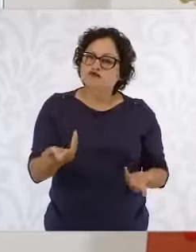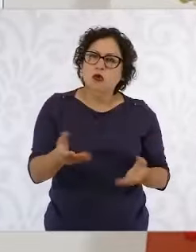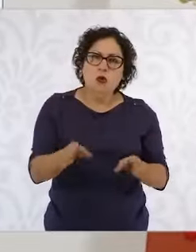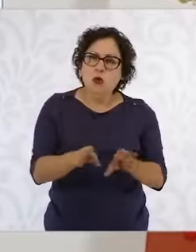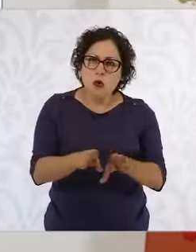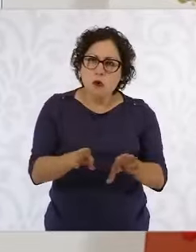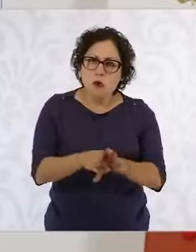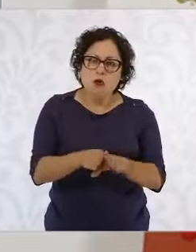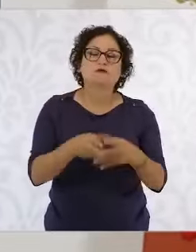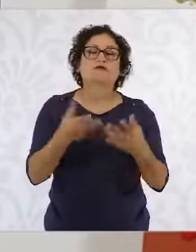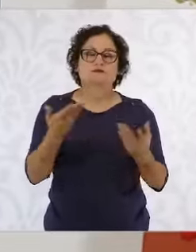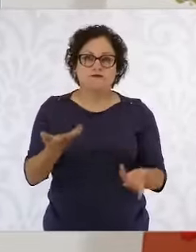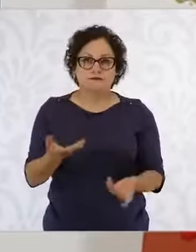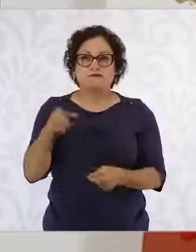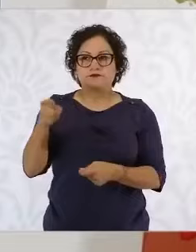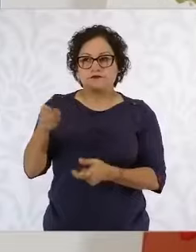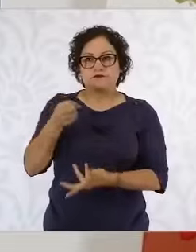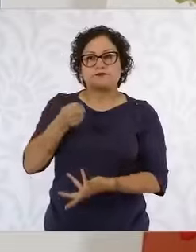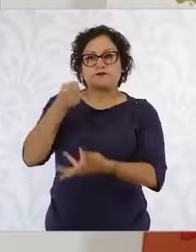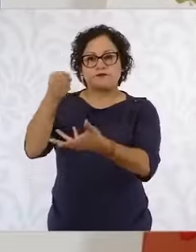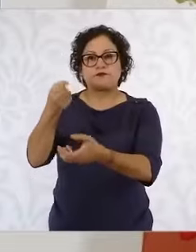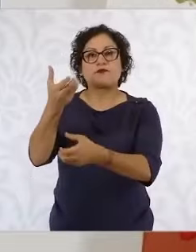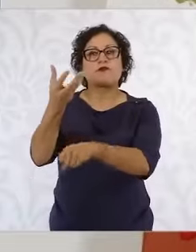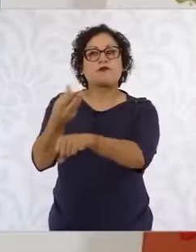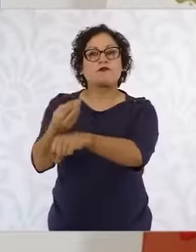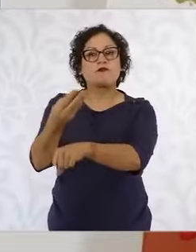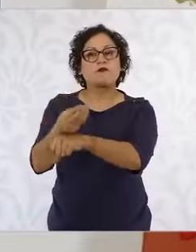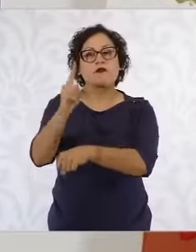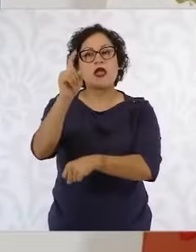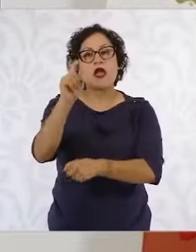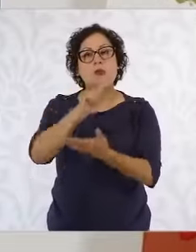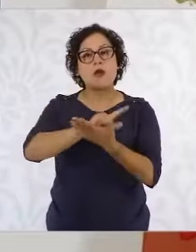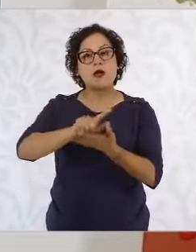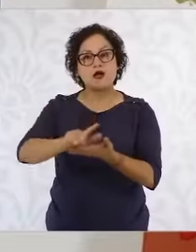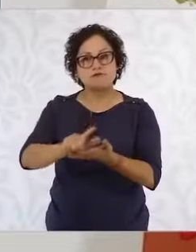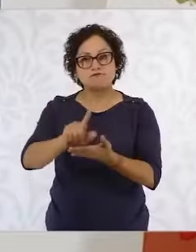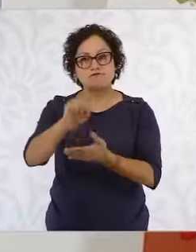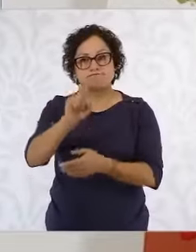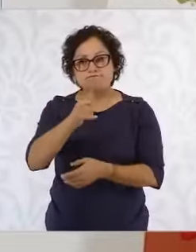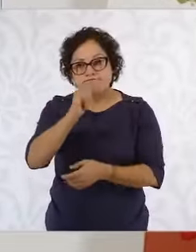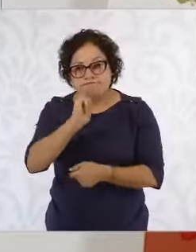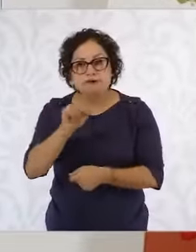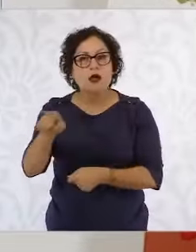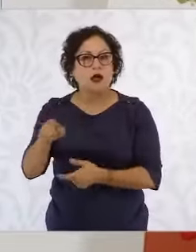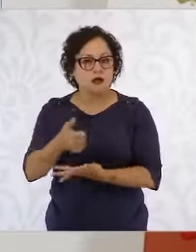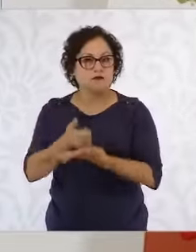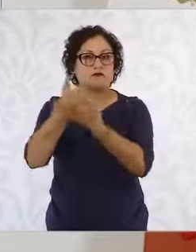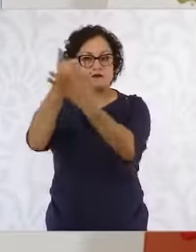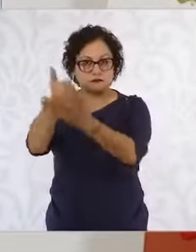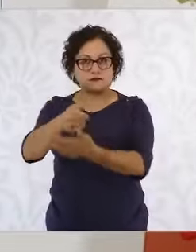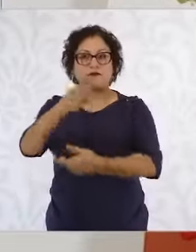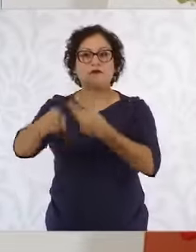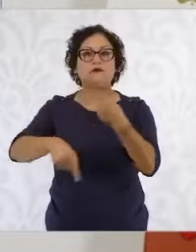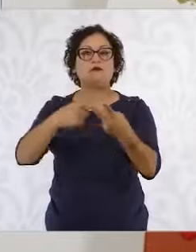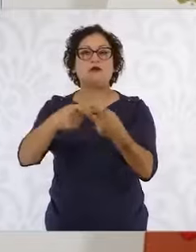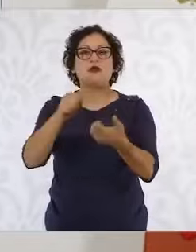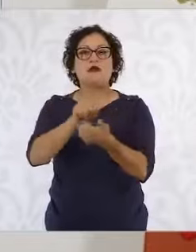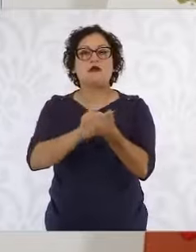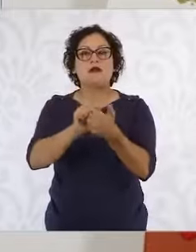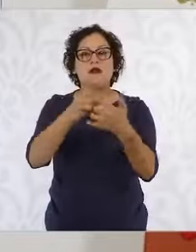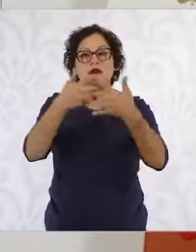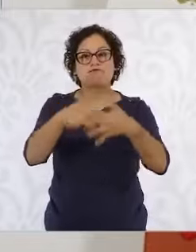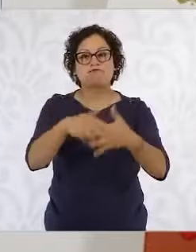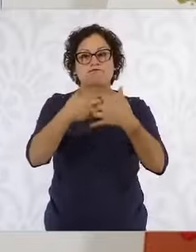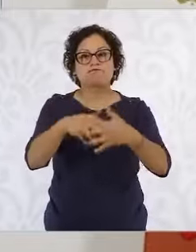Mejorar el servicio de agua potable y además elevar las plantas de bombeo para que no vuelva a